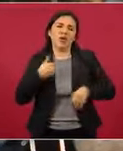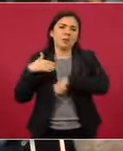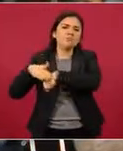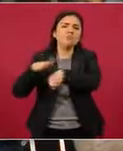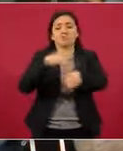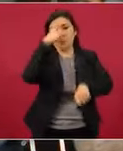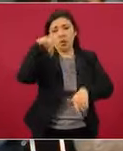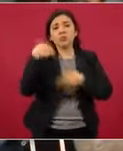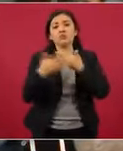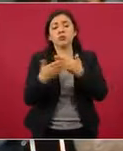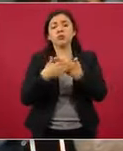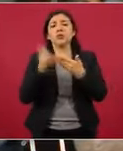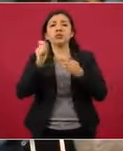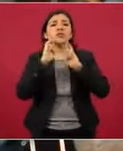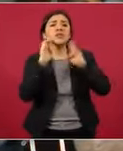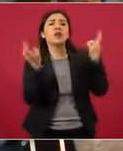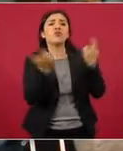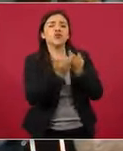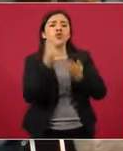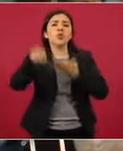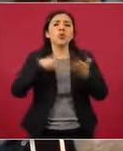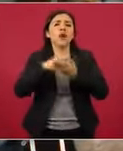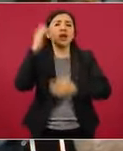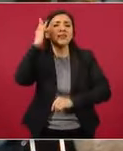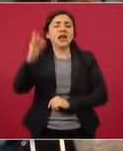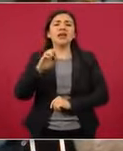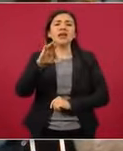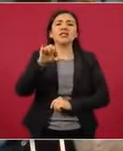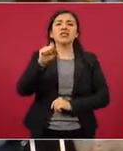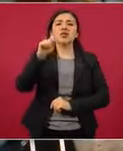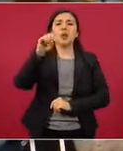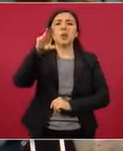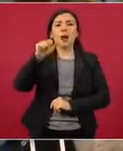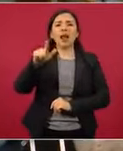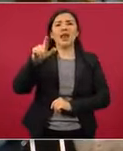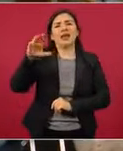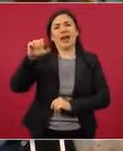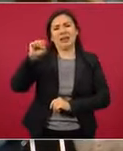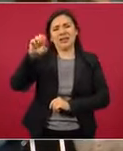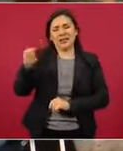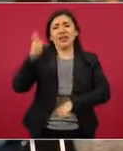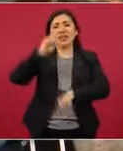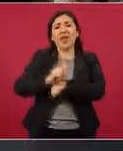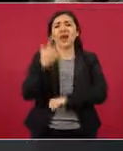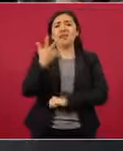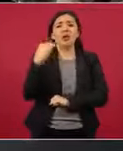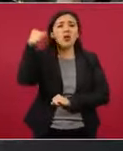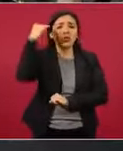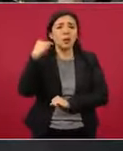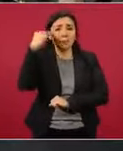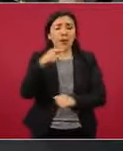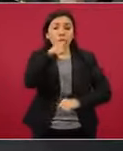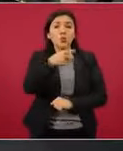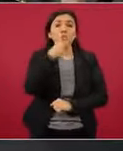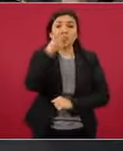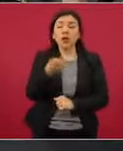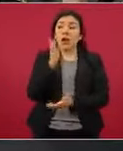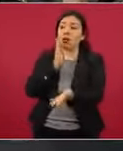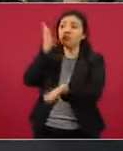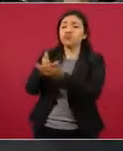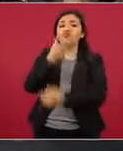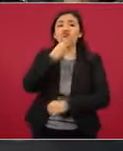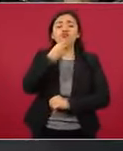encuentro nacional de periodistas en San Cristóbal de las Casas para el 5 de marzo, que usted dijo que Alejandro Encinas estaría presente.